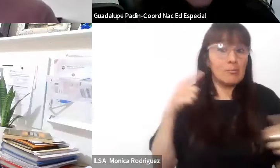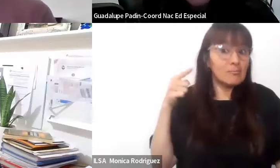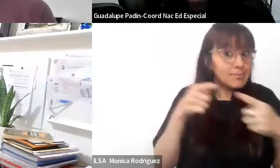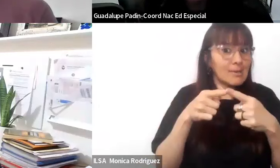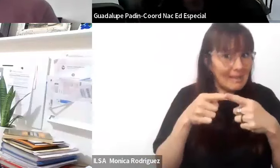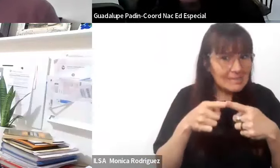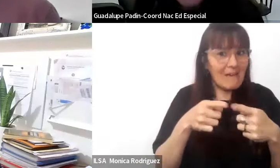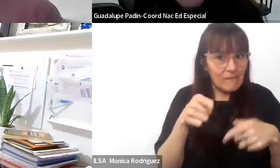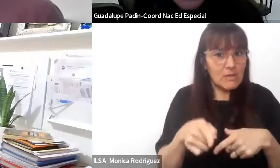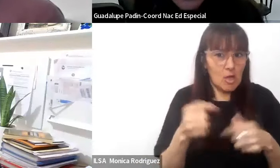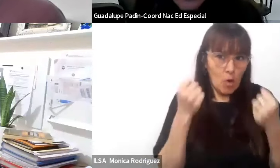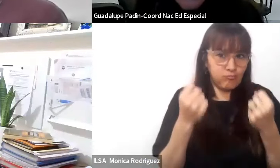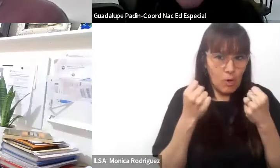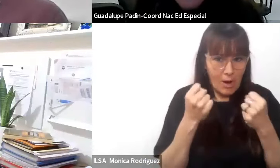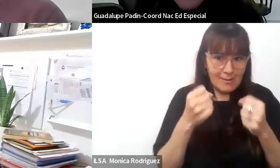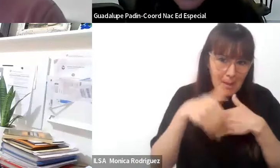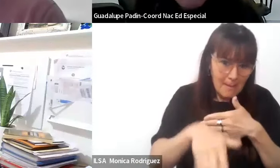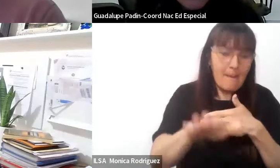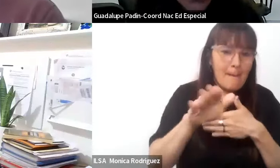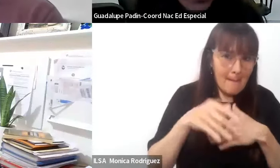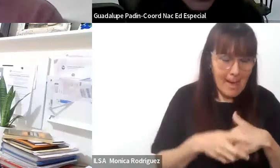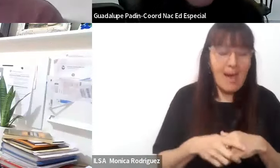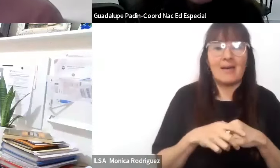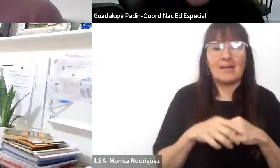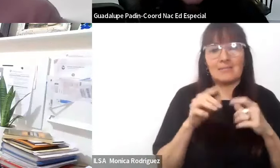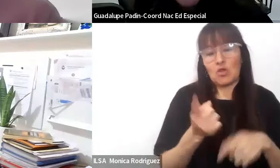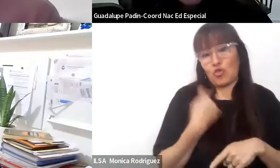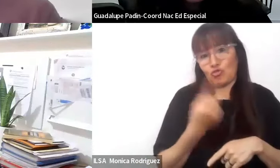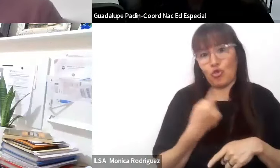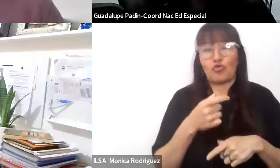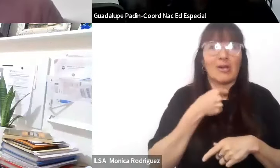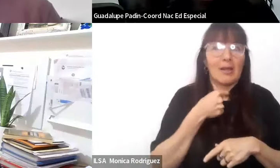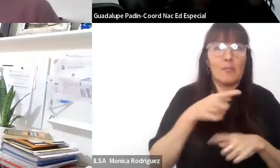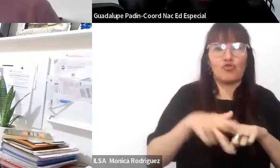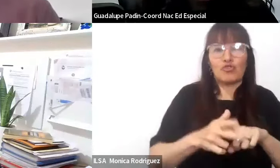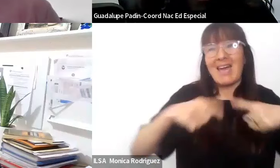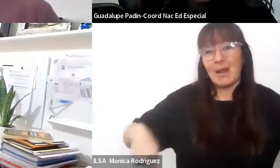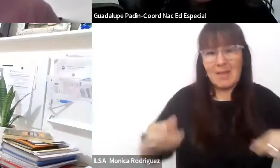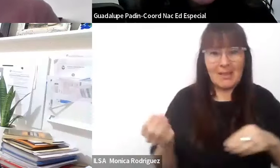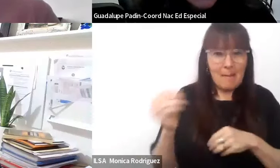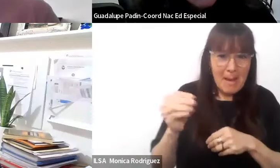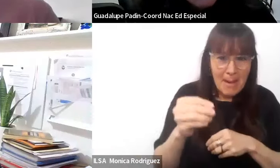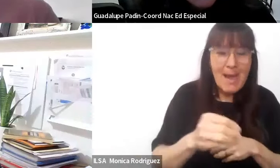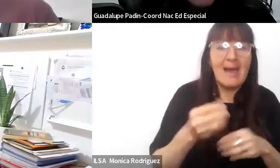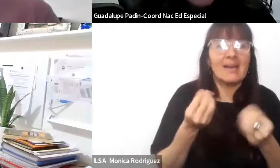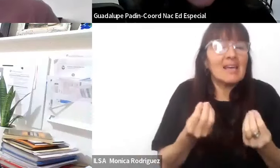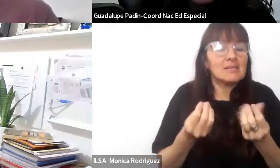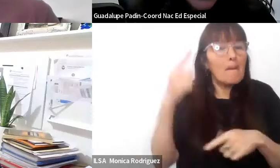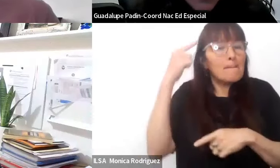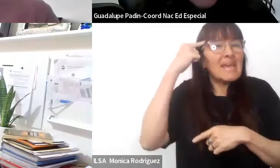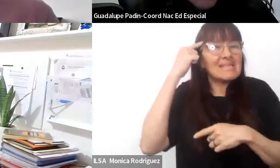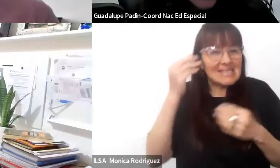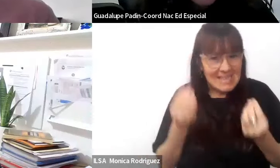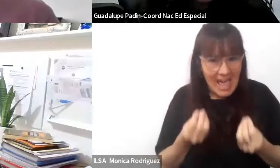desafíos que tenemos por delante, y para el que queremos construir cada vez más herramientas, se trata de pensar y